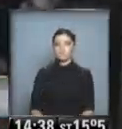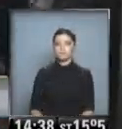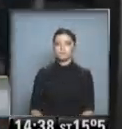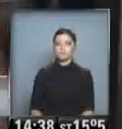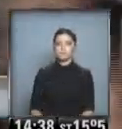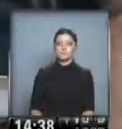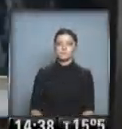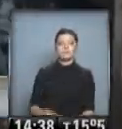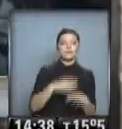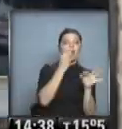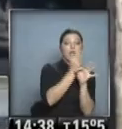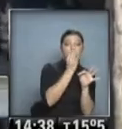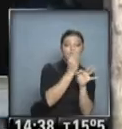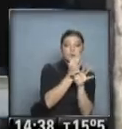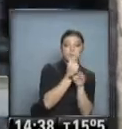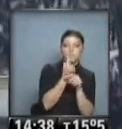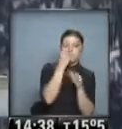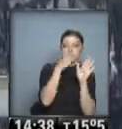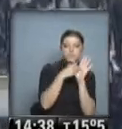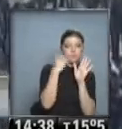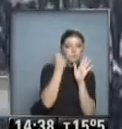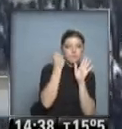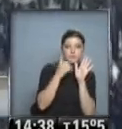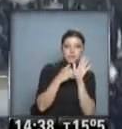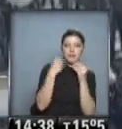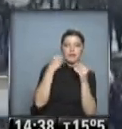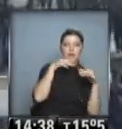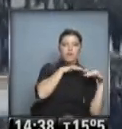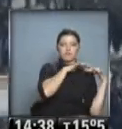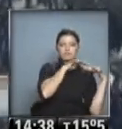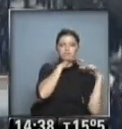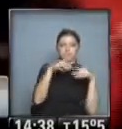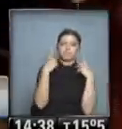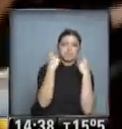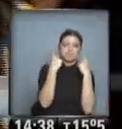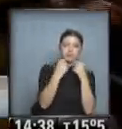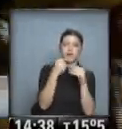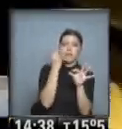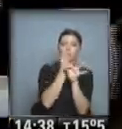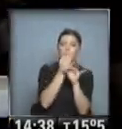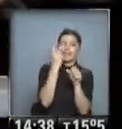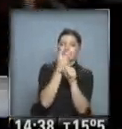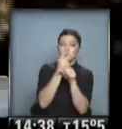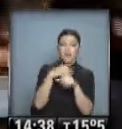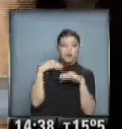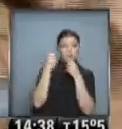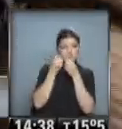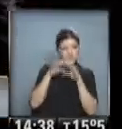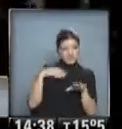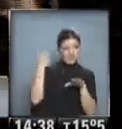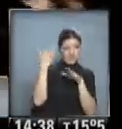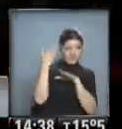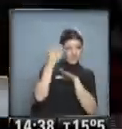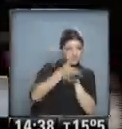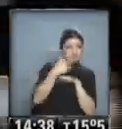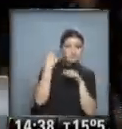La educación es el eje de multitudinarias protestas que comenzaron con los estudiantes secundarios en la calle durante el gobierno